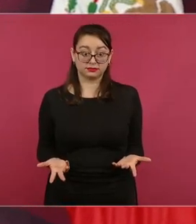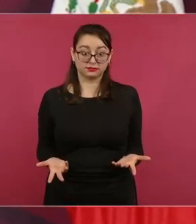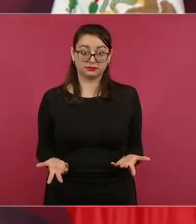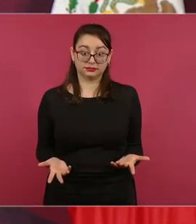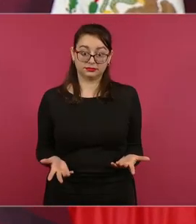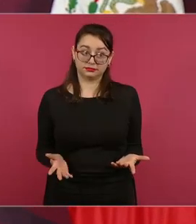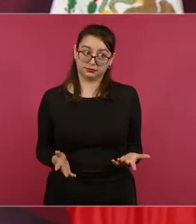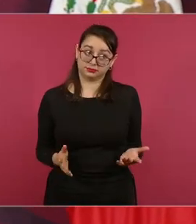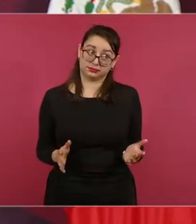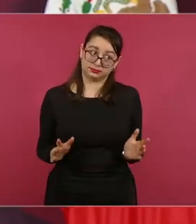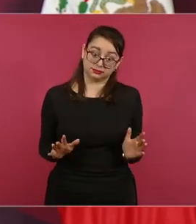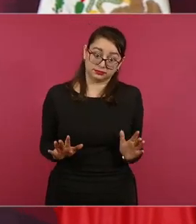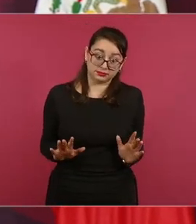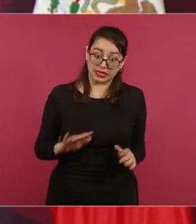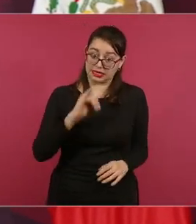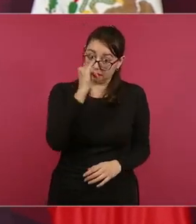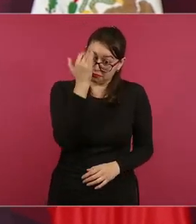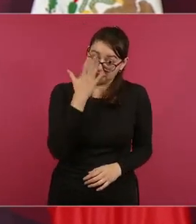a eso,